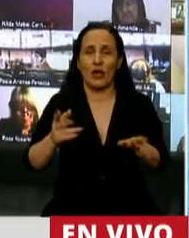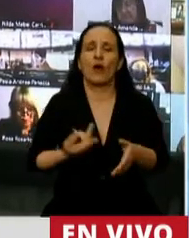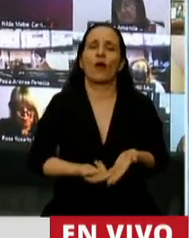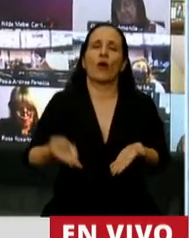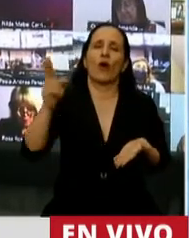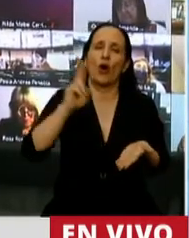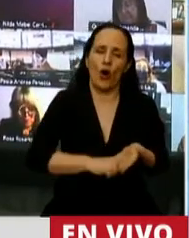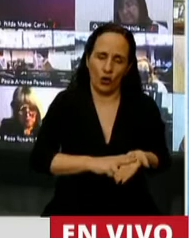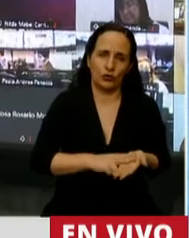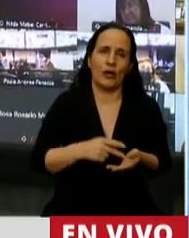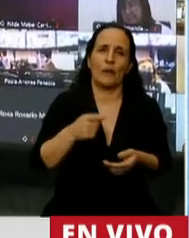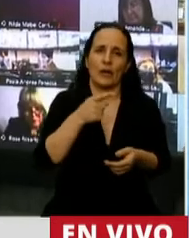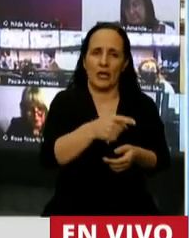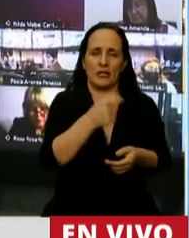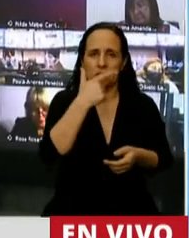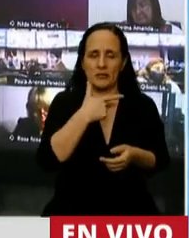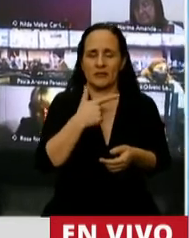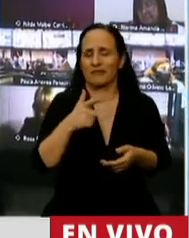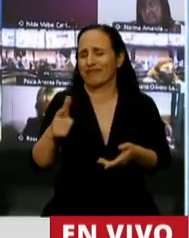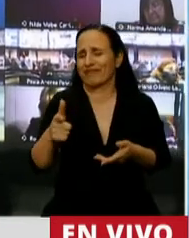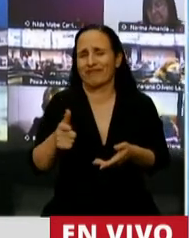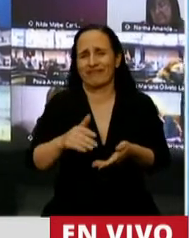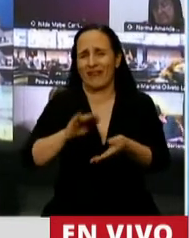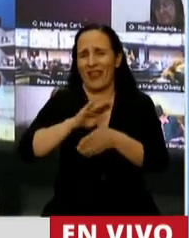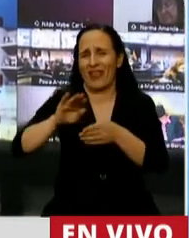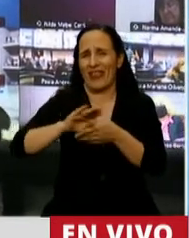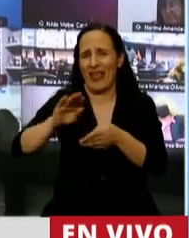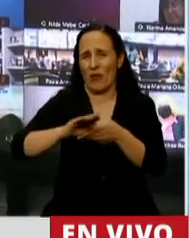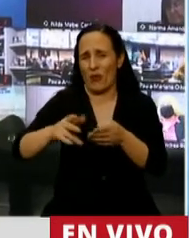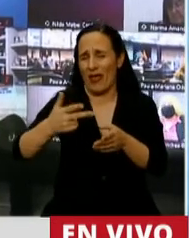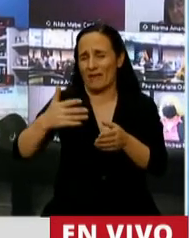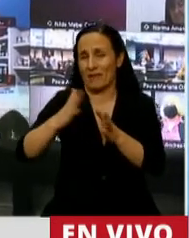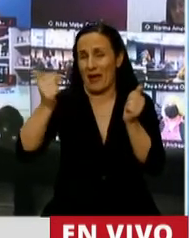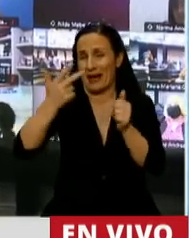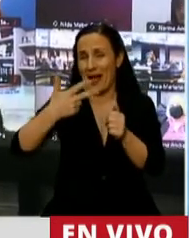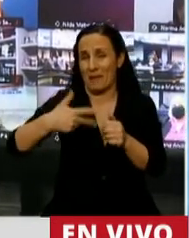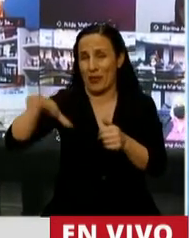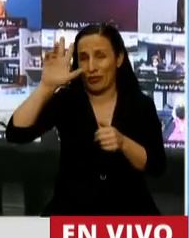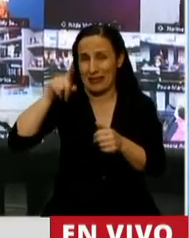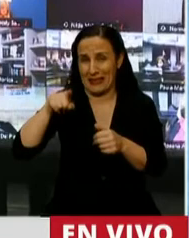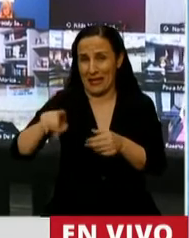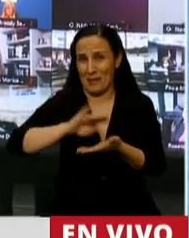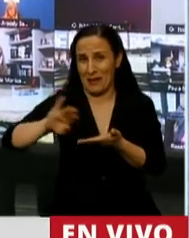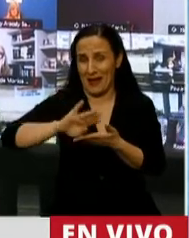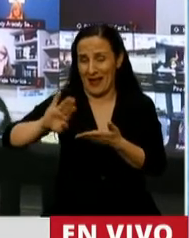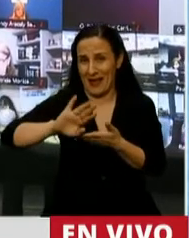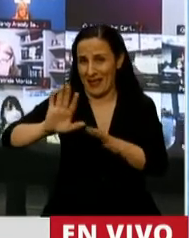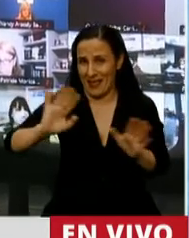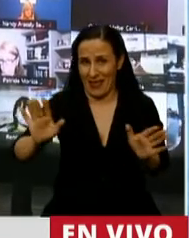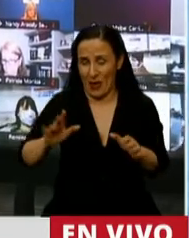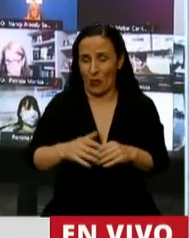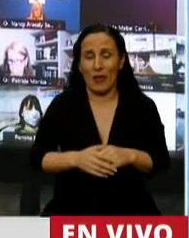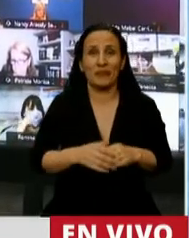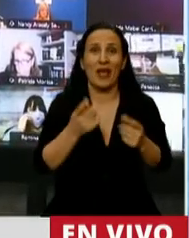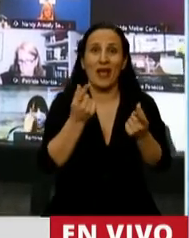como la peor última gran dictadura, la más sangrienta. Y tres veces más rápido, señor Presidente. Generaron la fuga de divisas más